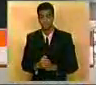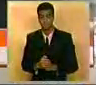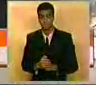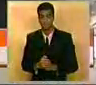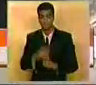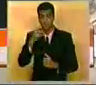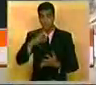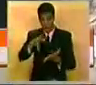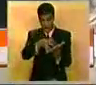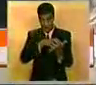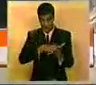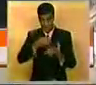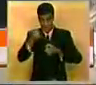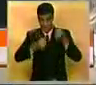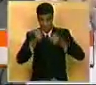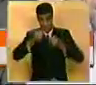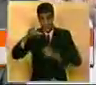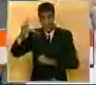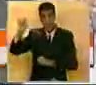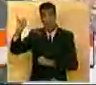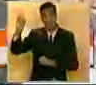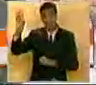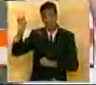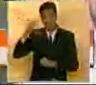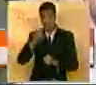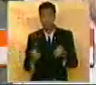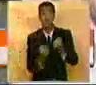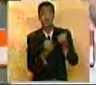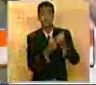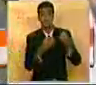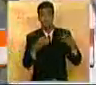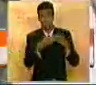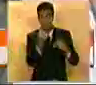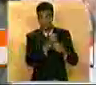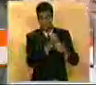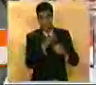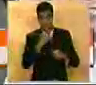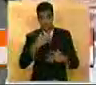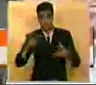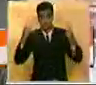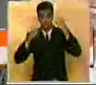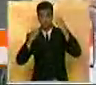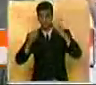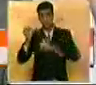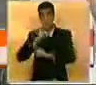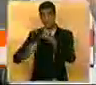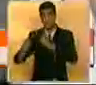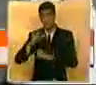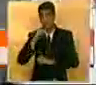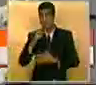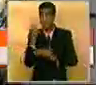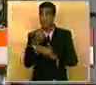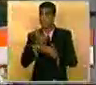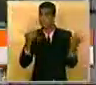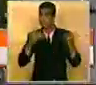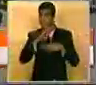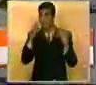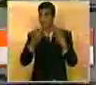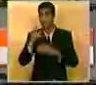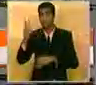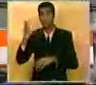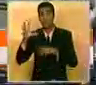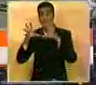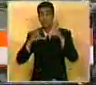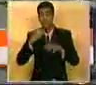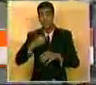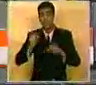Los agricultores y los choferes libaneses apoyados por la Confederación General de Trabajadores protestaron contra la mala situación económica que vive el país en